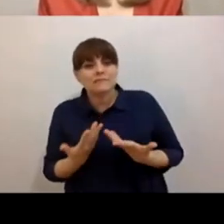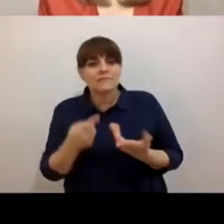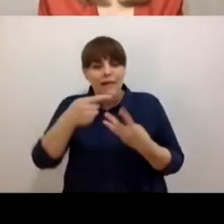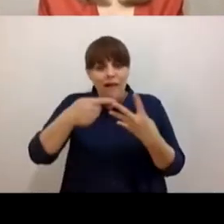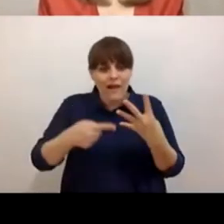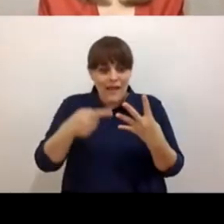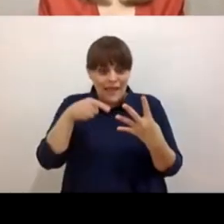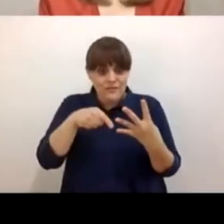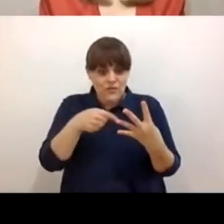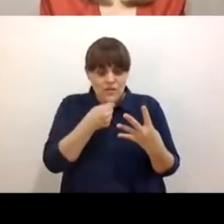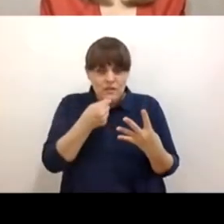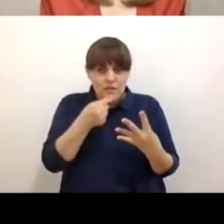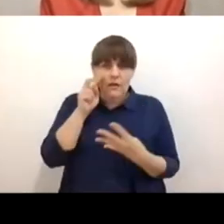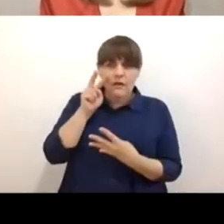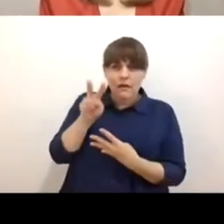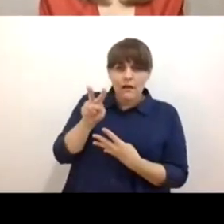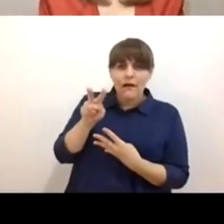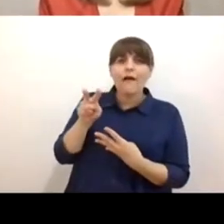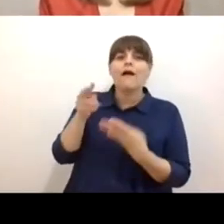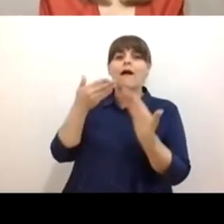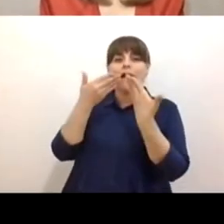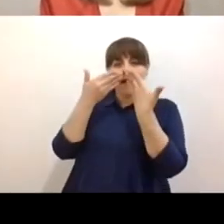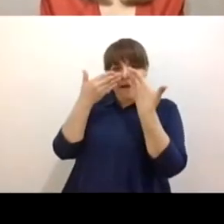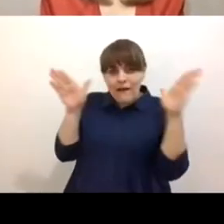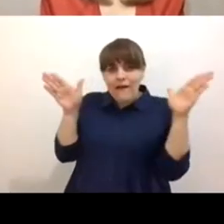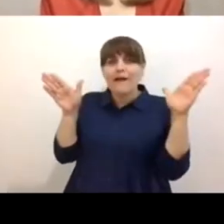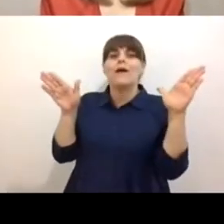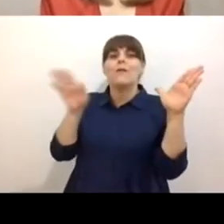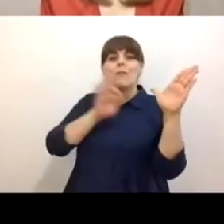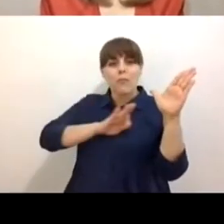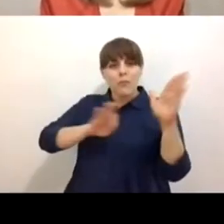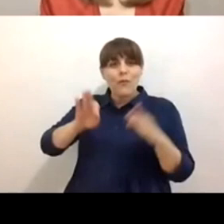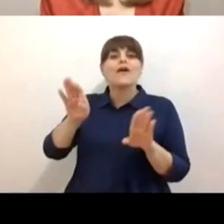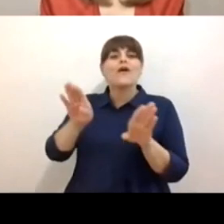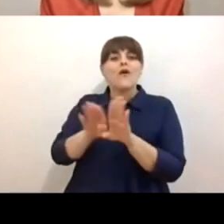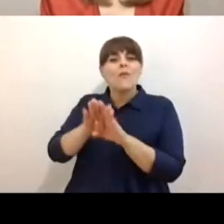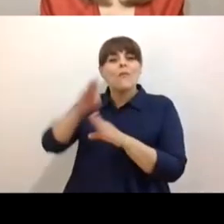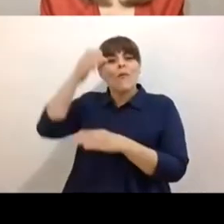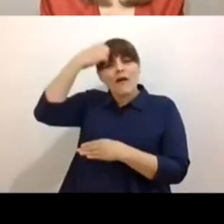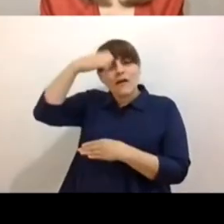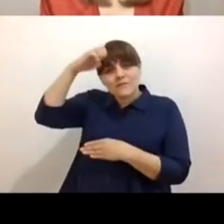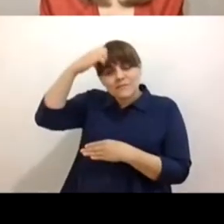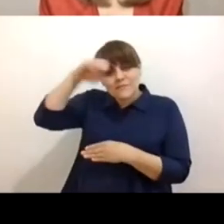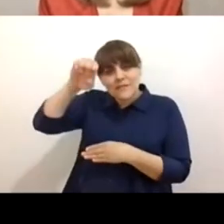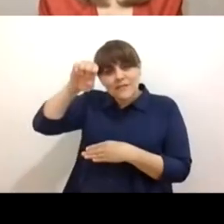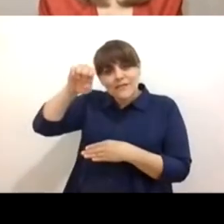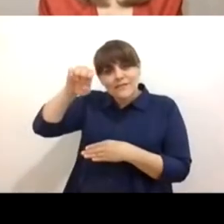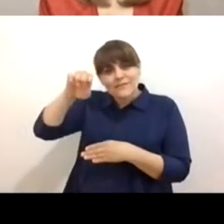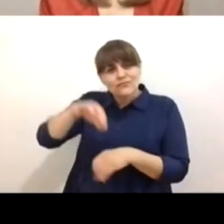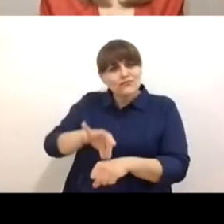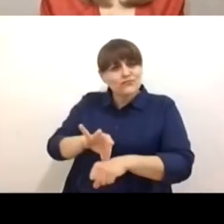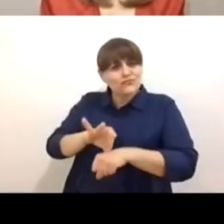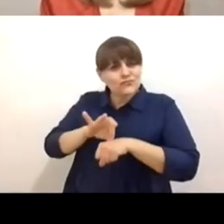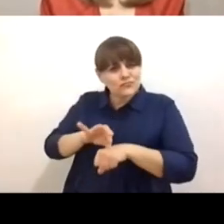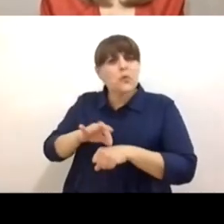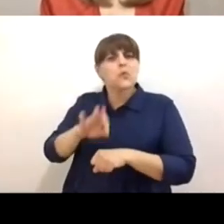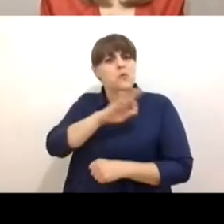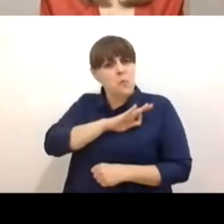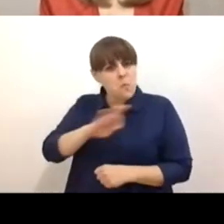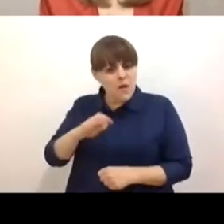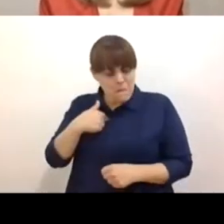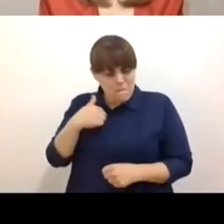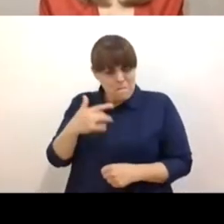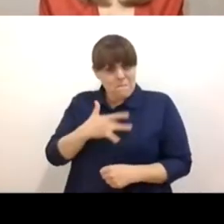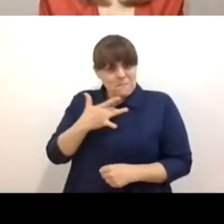ellos los recursos y la idea y la vivencia, digamos, ni siquiera idea, de que es válido hablar de lo que nos